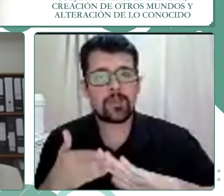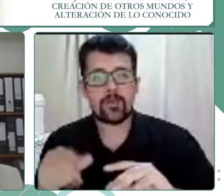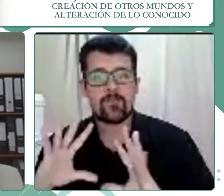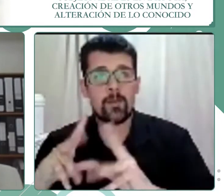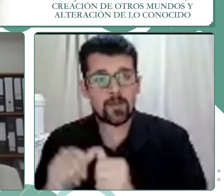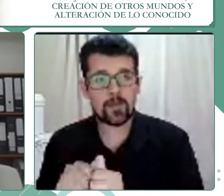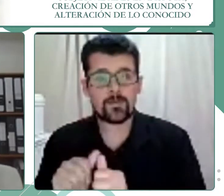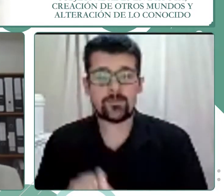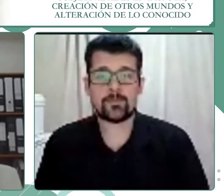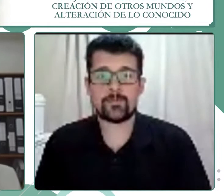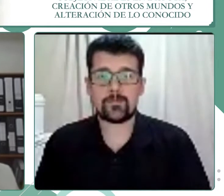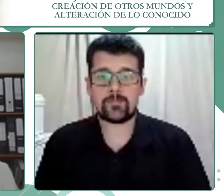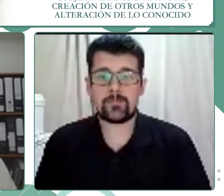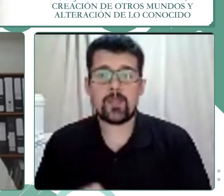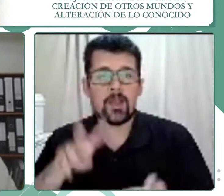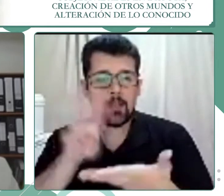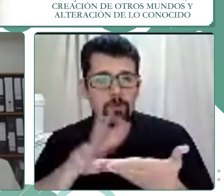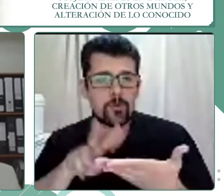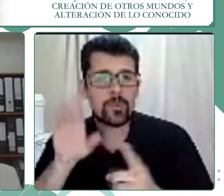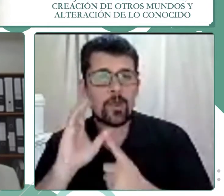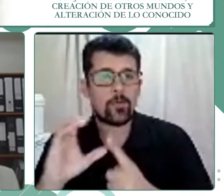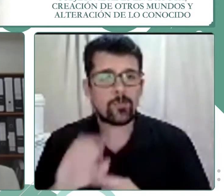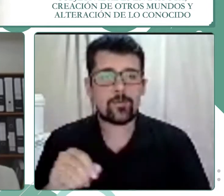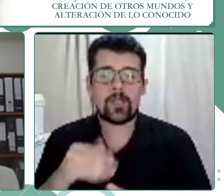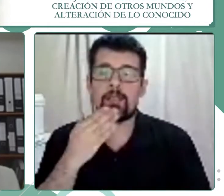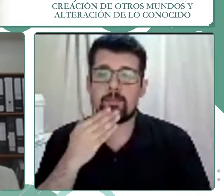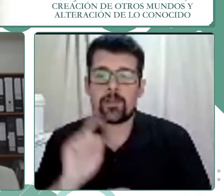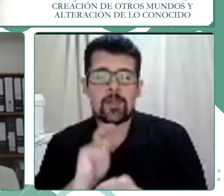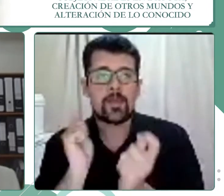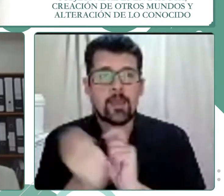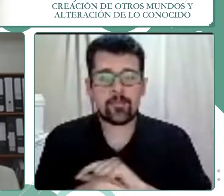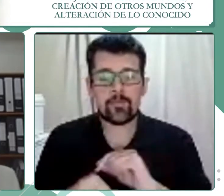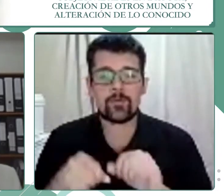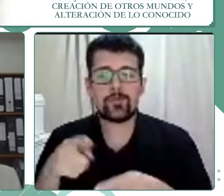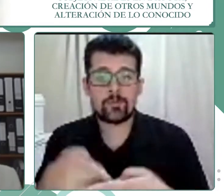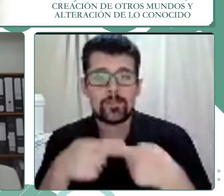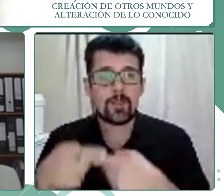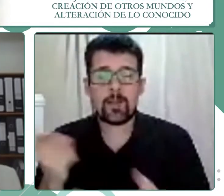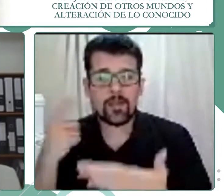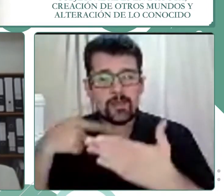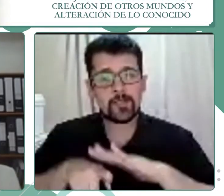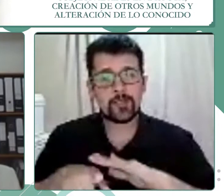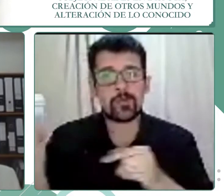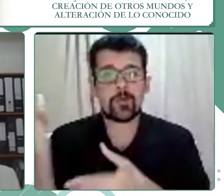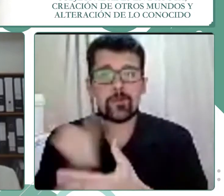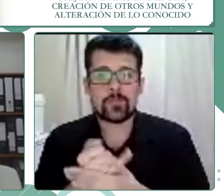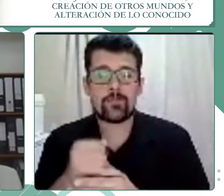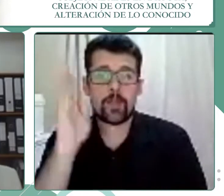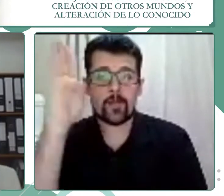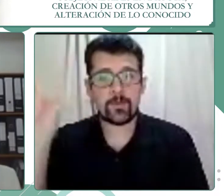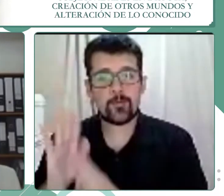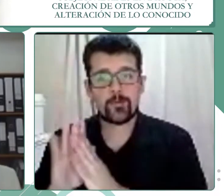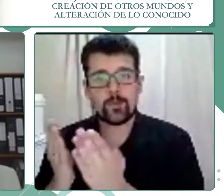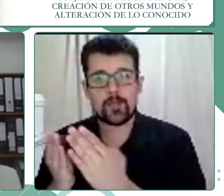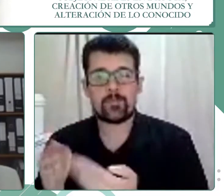lector de las culturas territoriales, innovación social para el acceso inclusivo a la biblioteca escolar